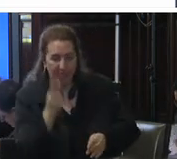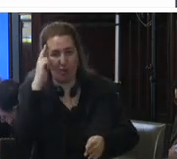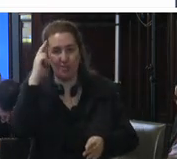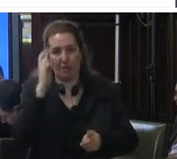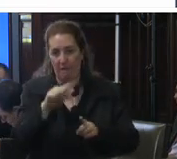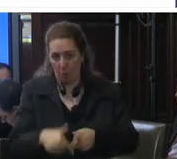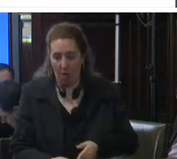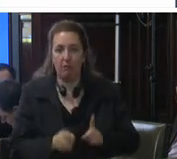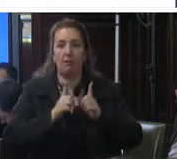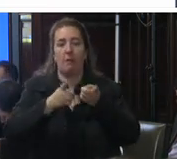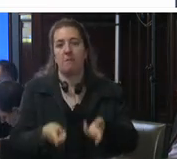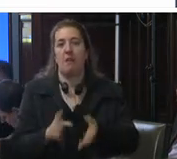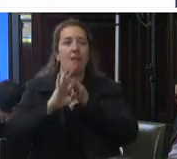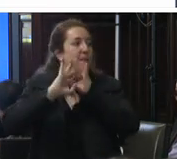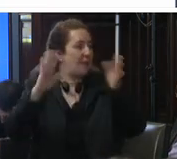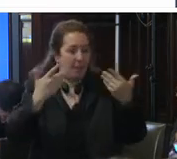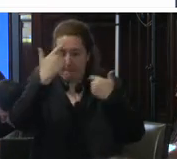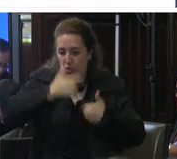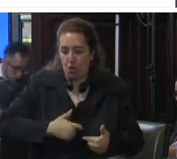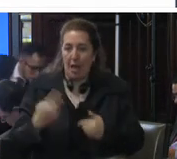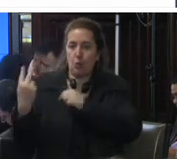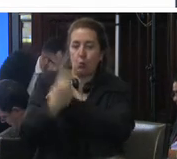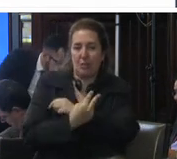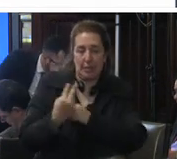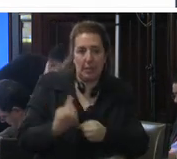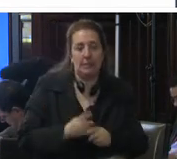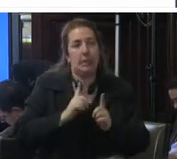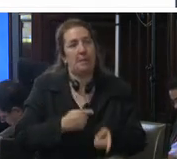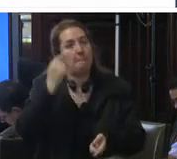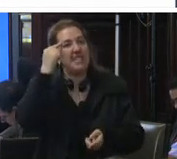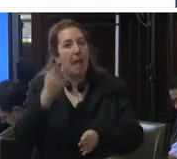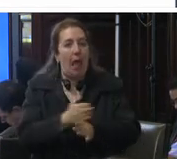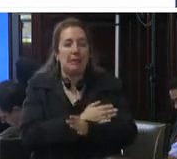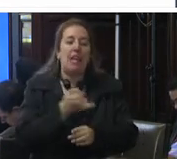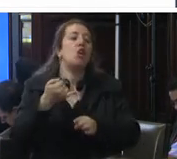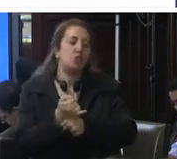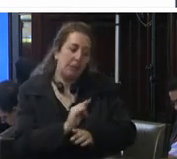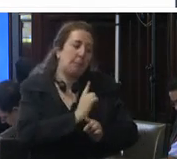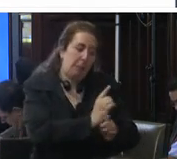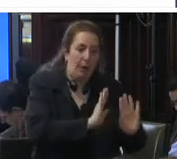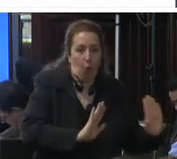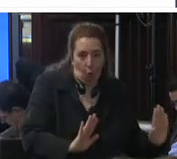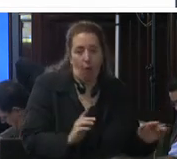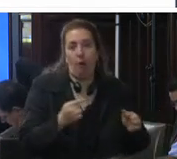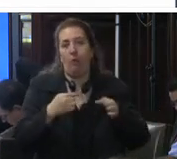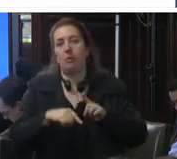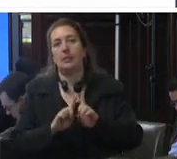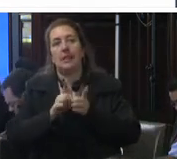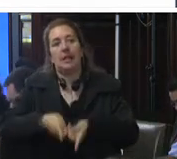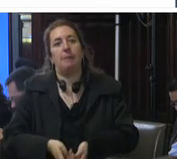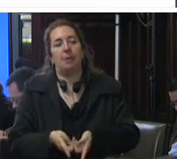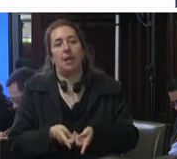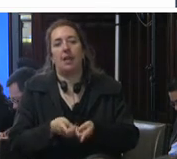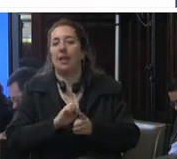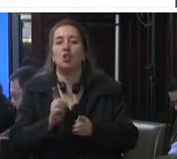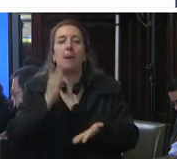a la libertad personal y tutela judicial efectiva a la presunción de inocencia a que las medidas cautelares no constituyan una pena